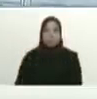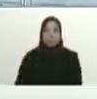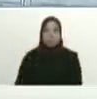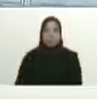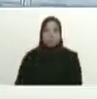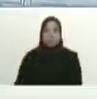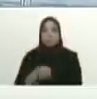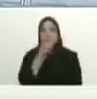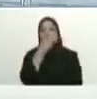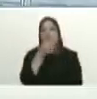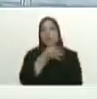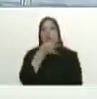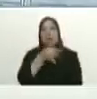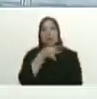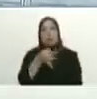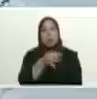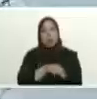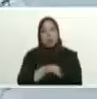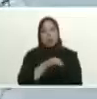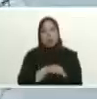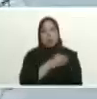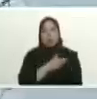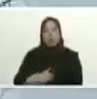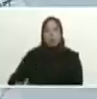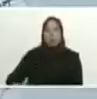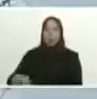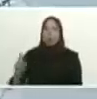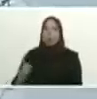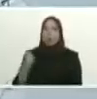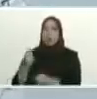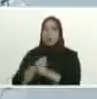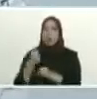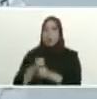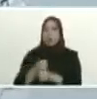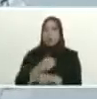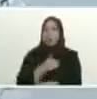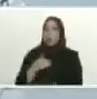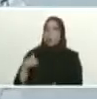muy buenas tardes señor presidente primero que todo queremos darle